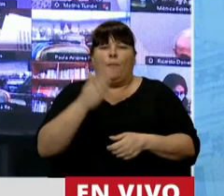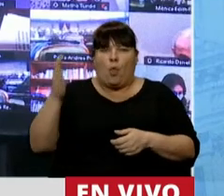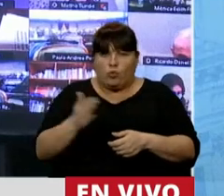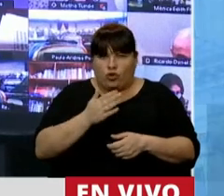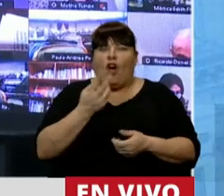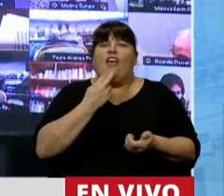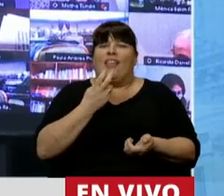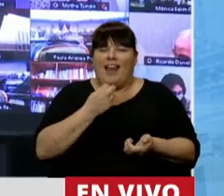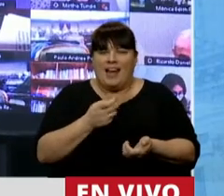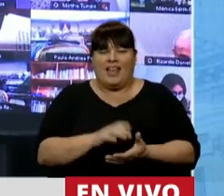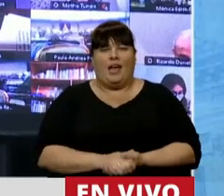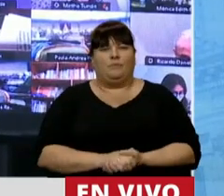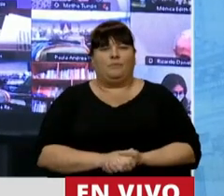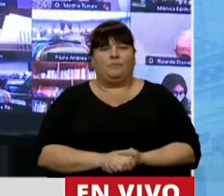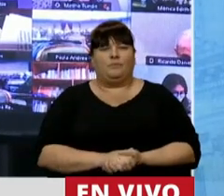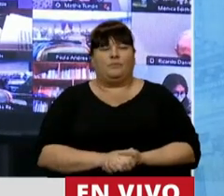de energía.